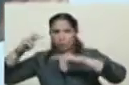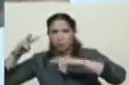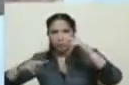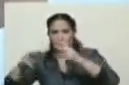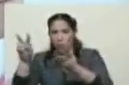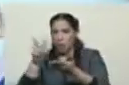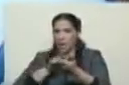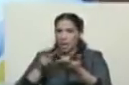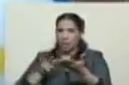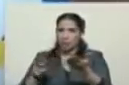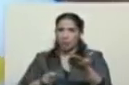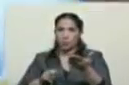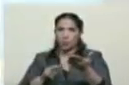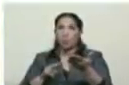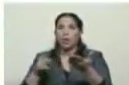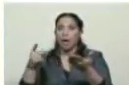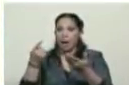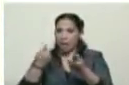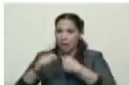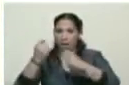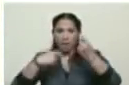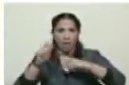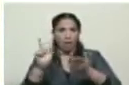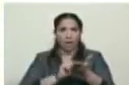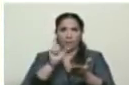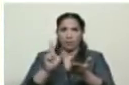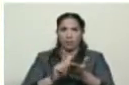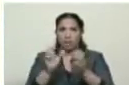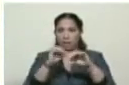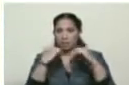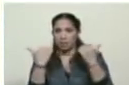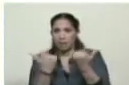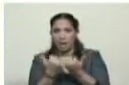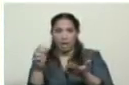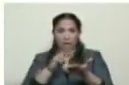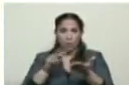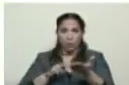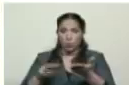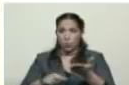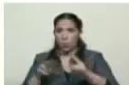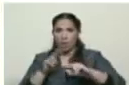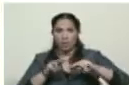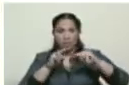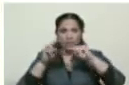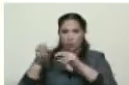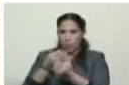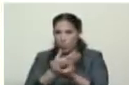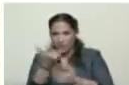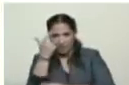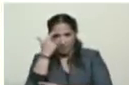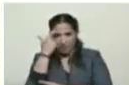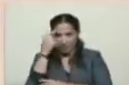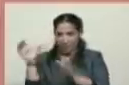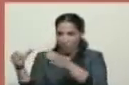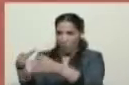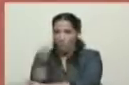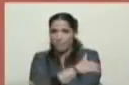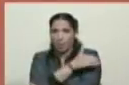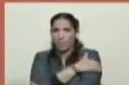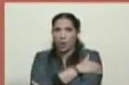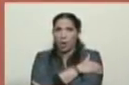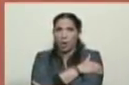lectura, una librería, una sala de lectura infantil. Ustedes saben que los fascistas tienen especial